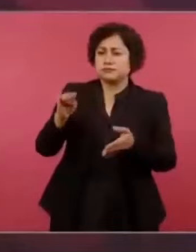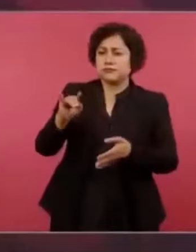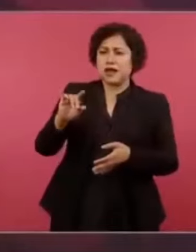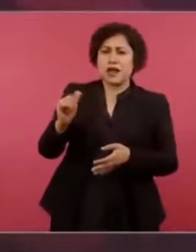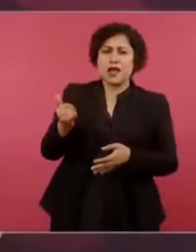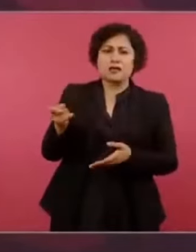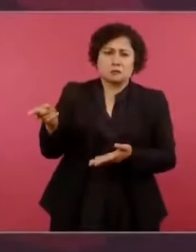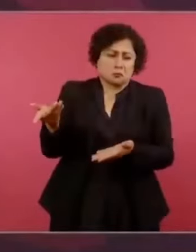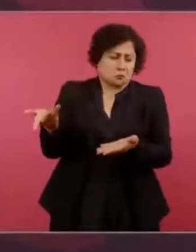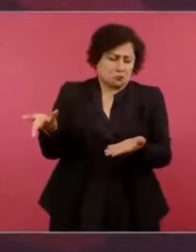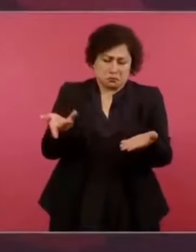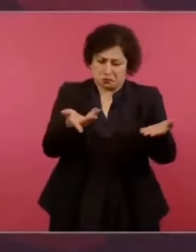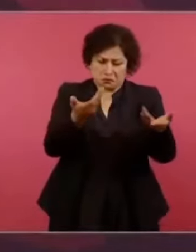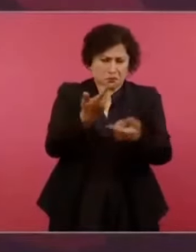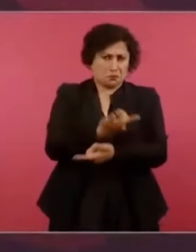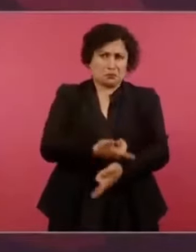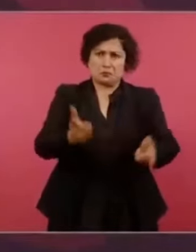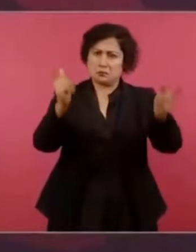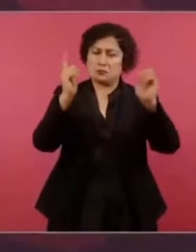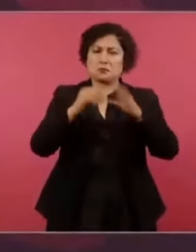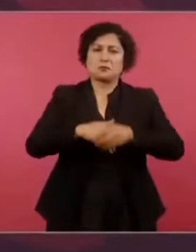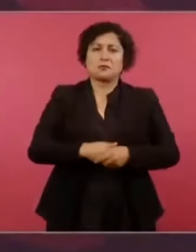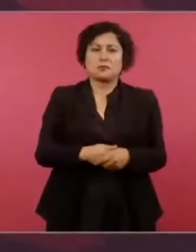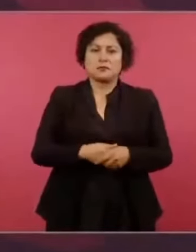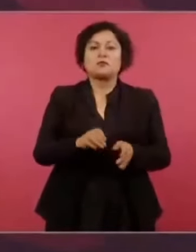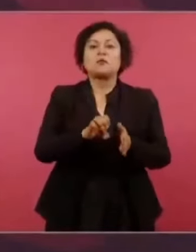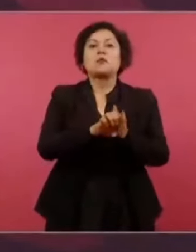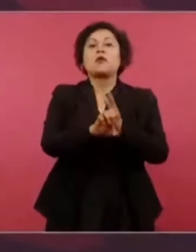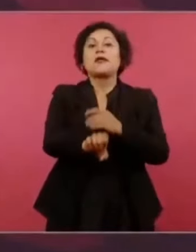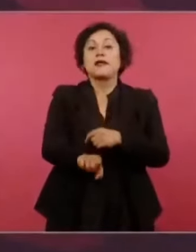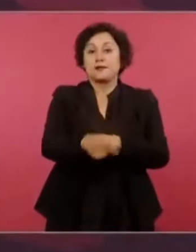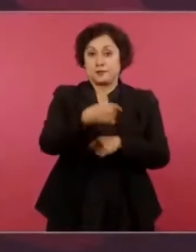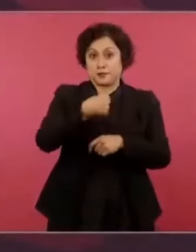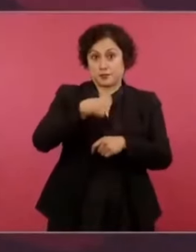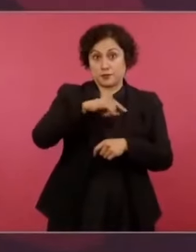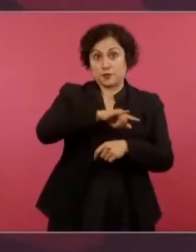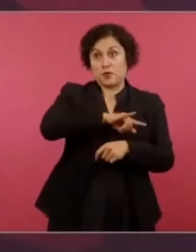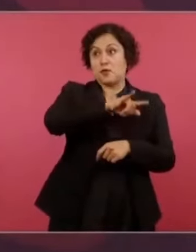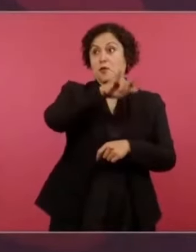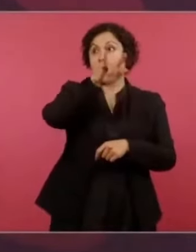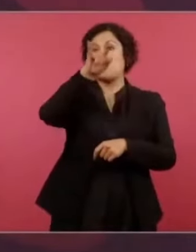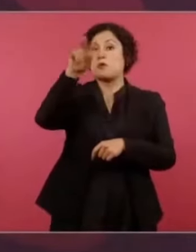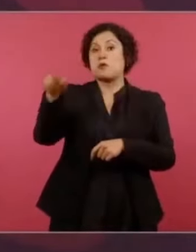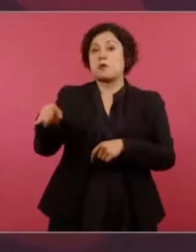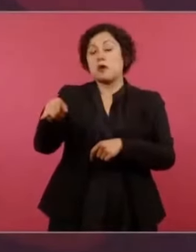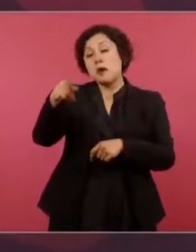en el Perú y en Ecuador,